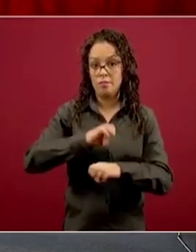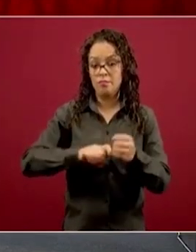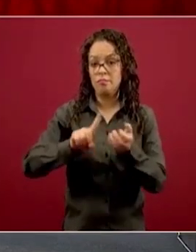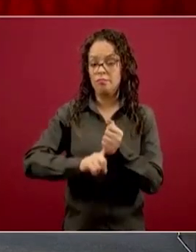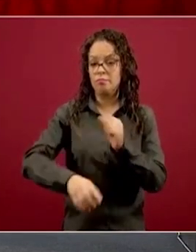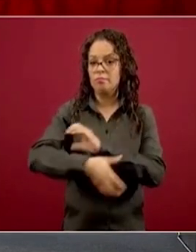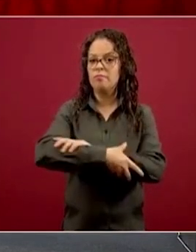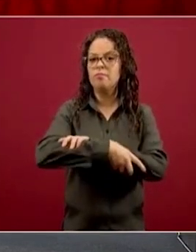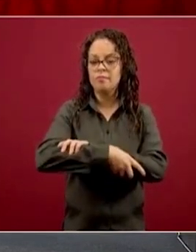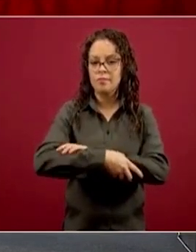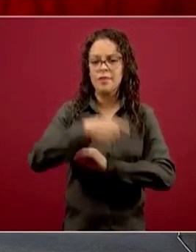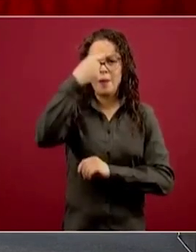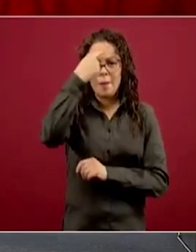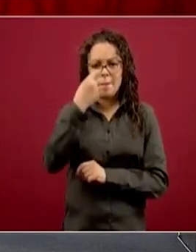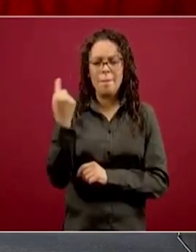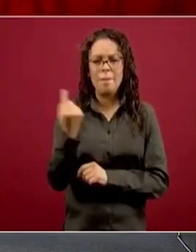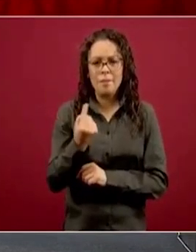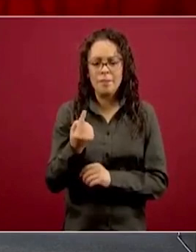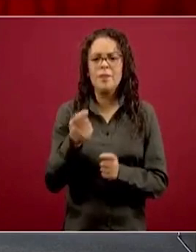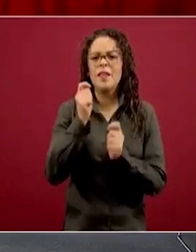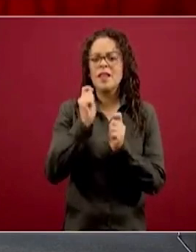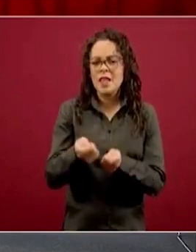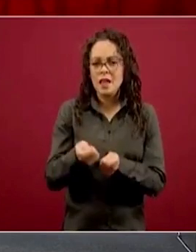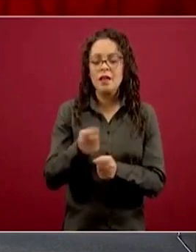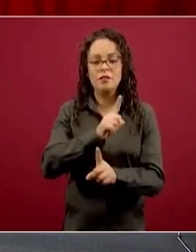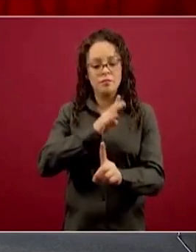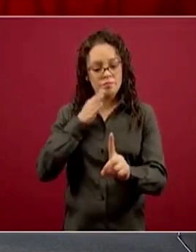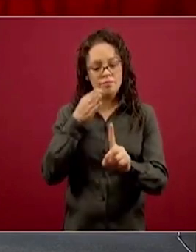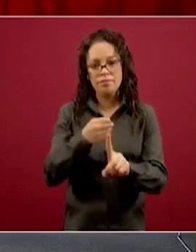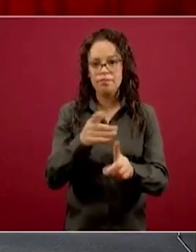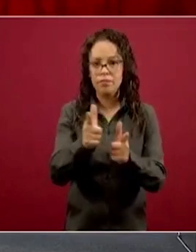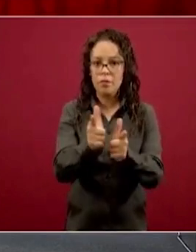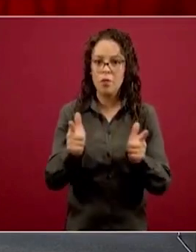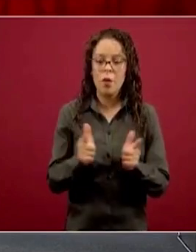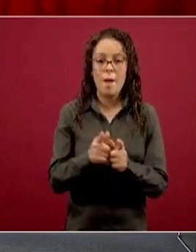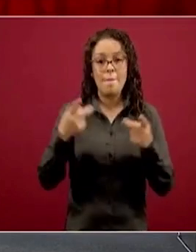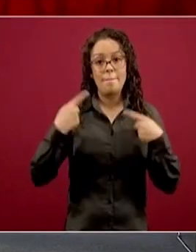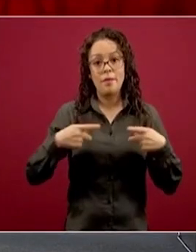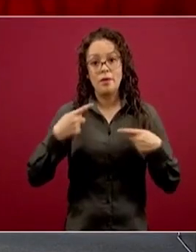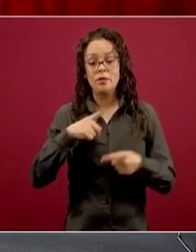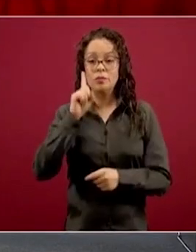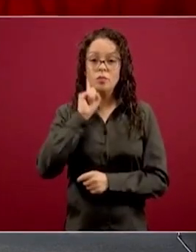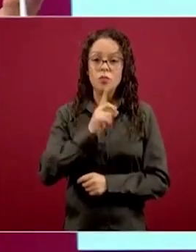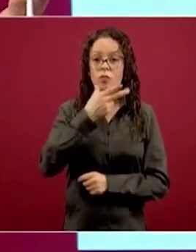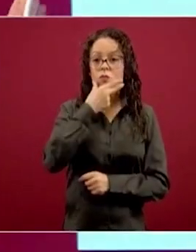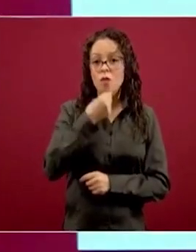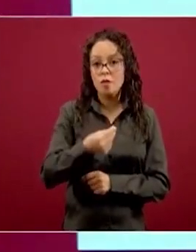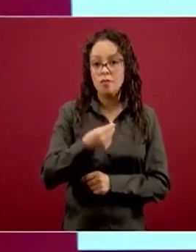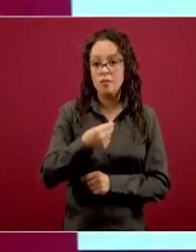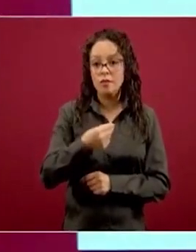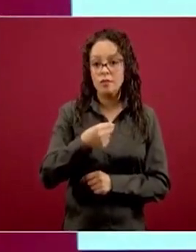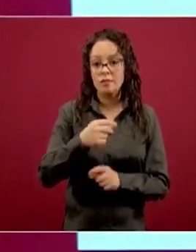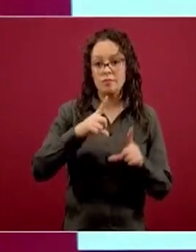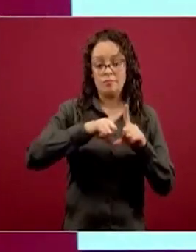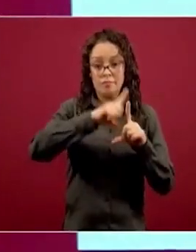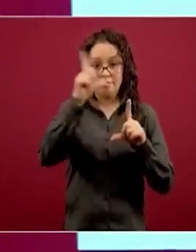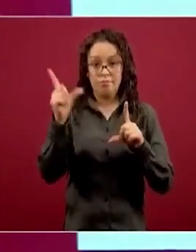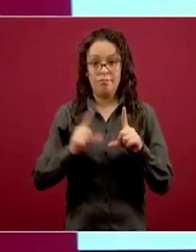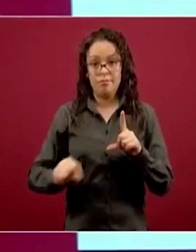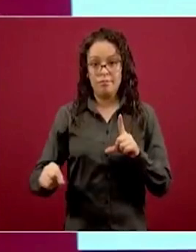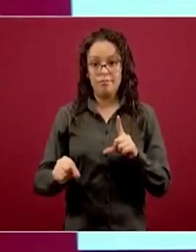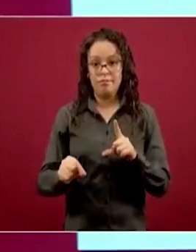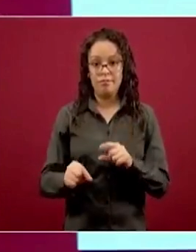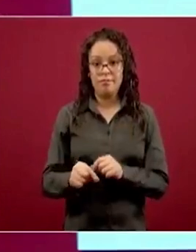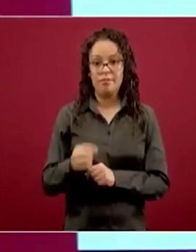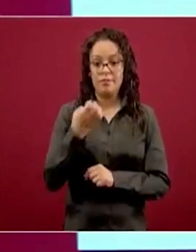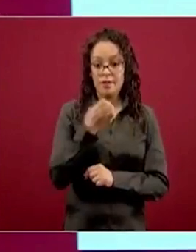dirigido específicamente a un grupo de mexicanas y de mexicanos que durante los primeros tres meses de este año,